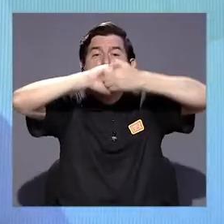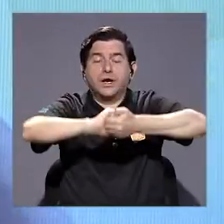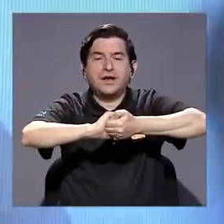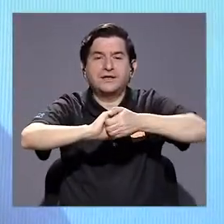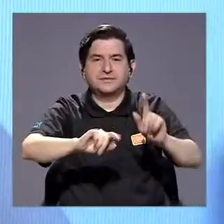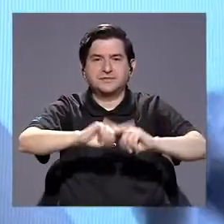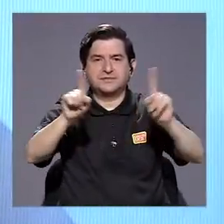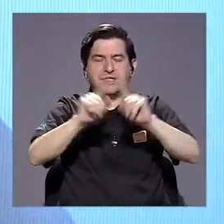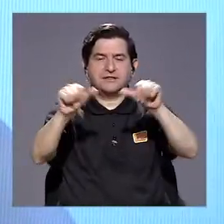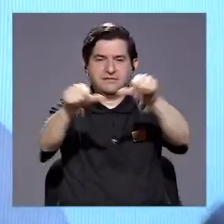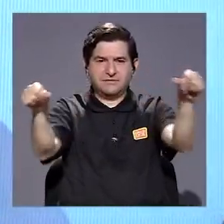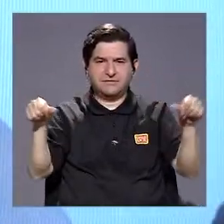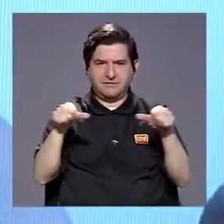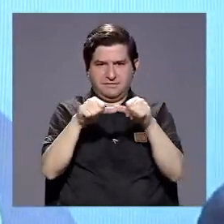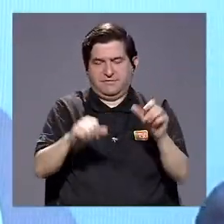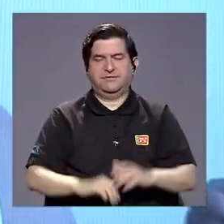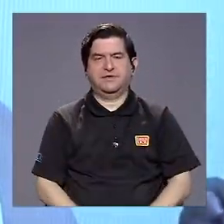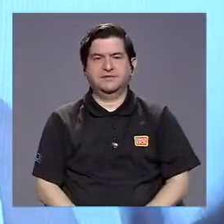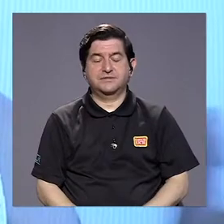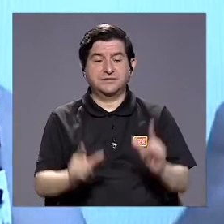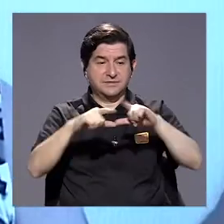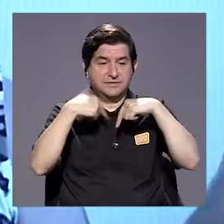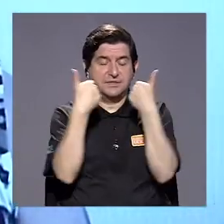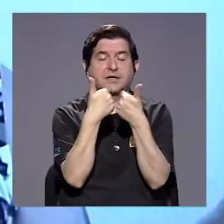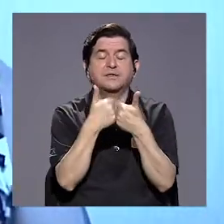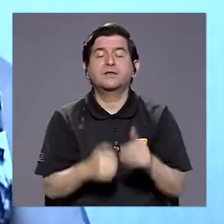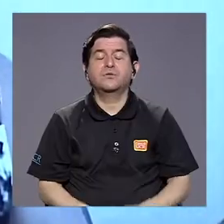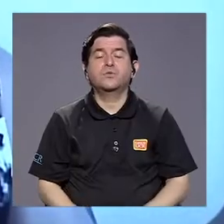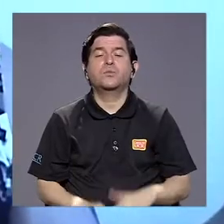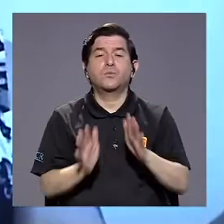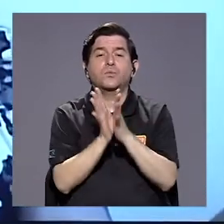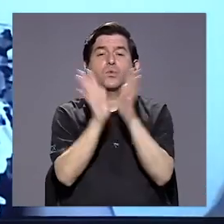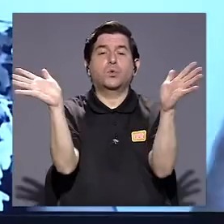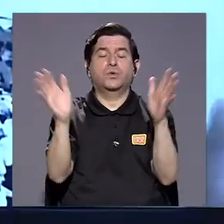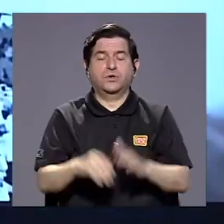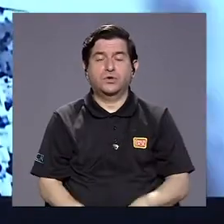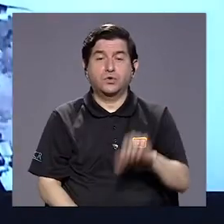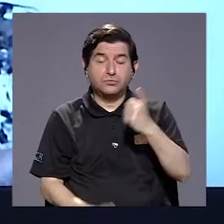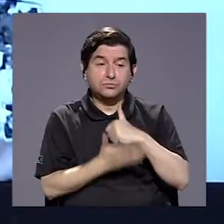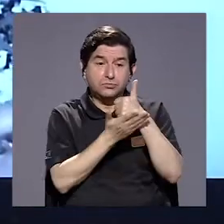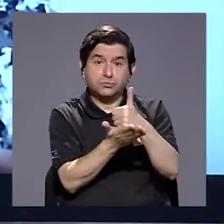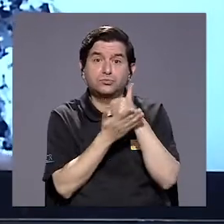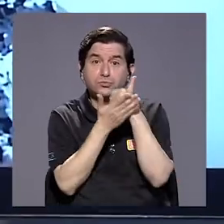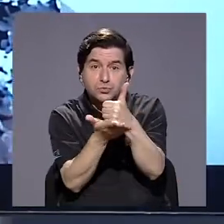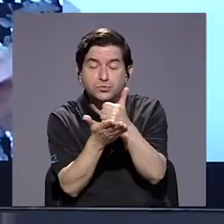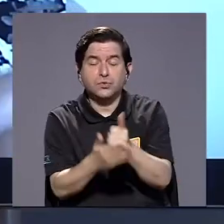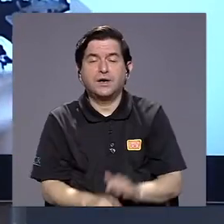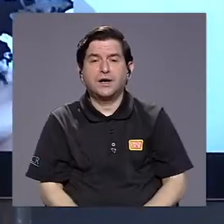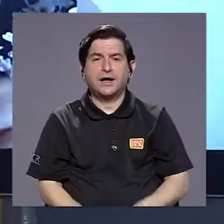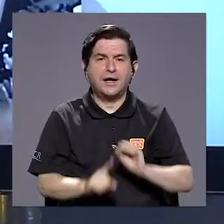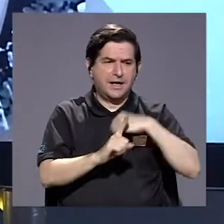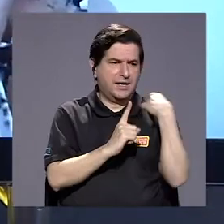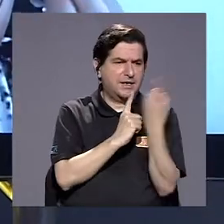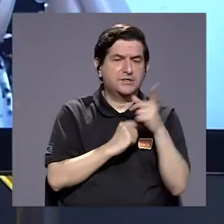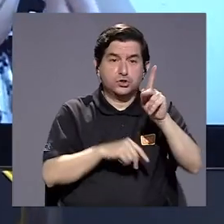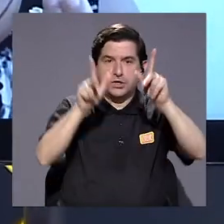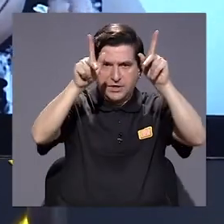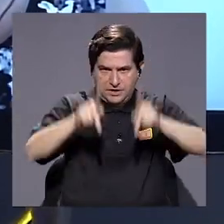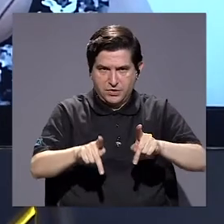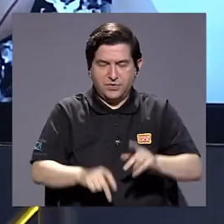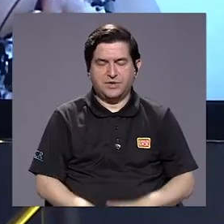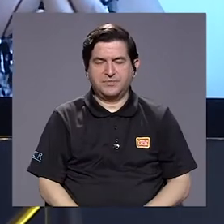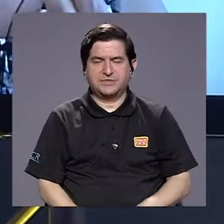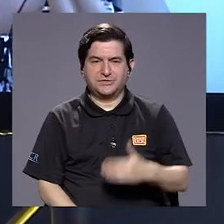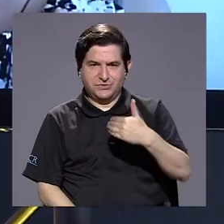esa alianza con los diferentes sectores del sector público. Porque en lo que sí le ayuda mucho a sociedad civil, tener una